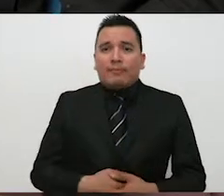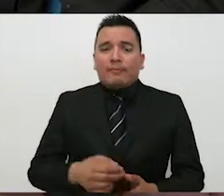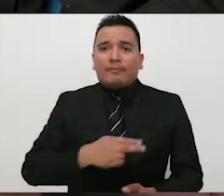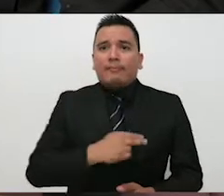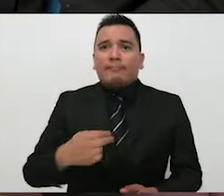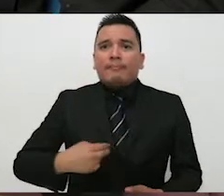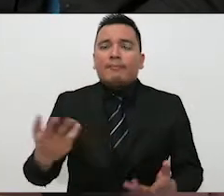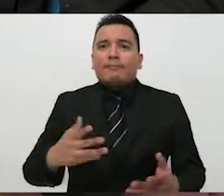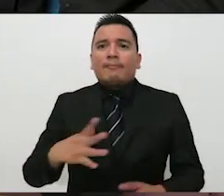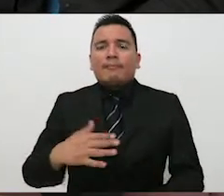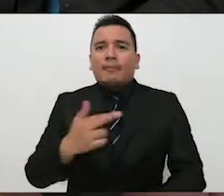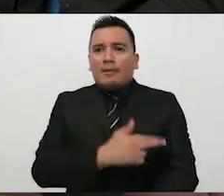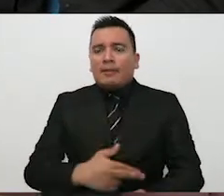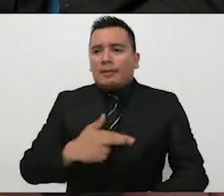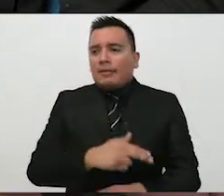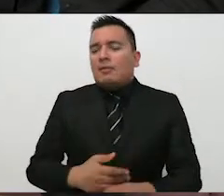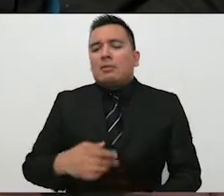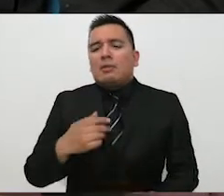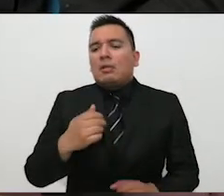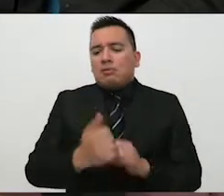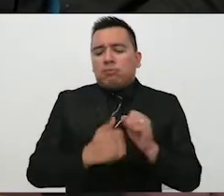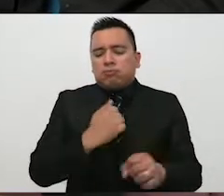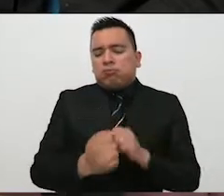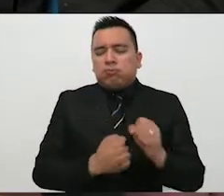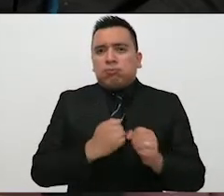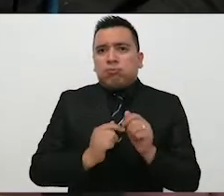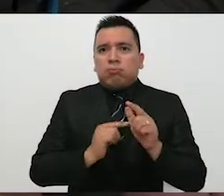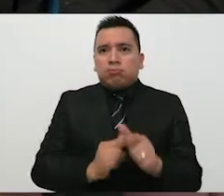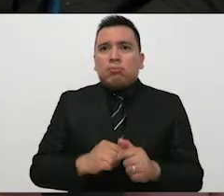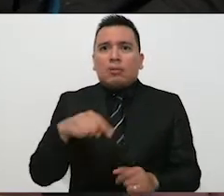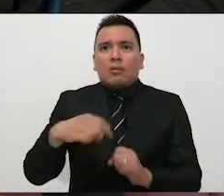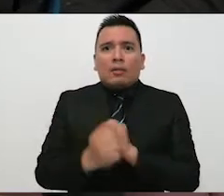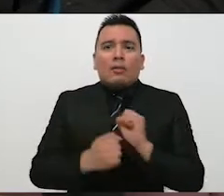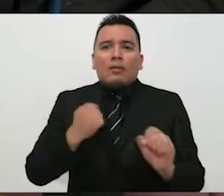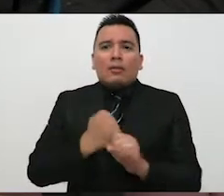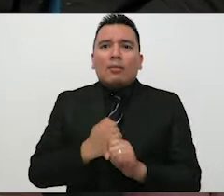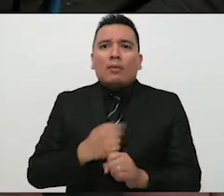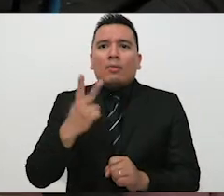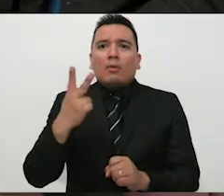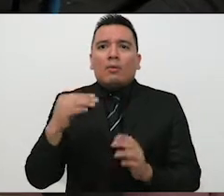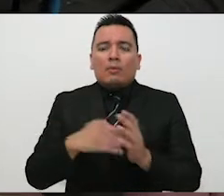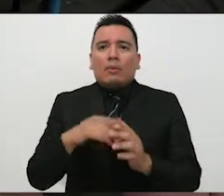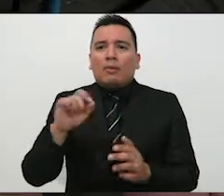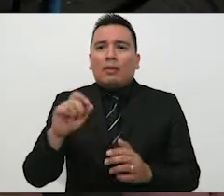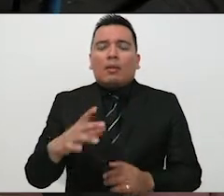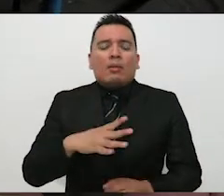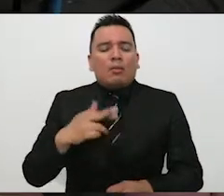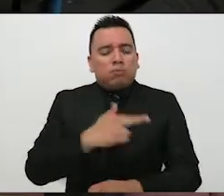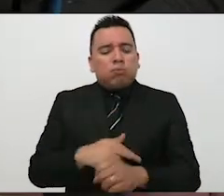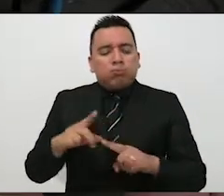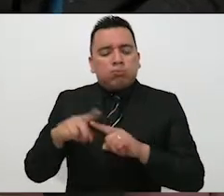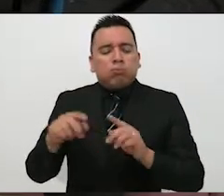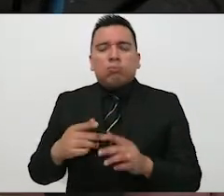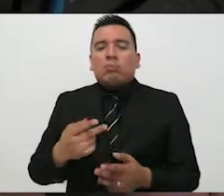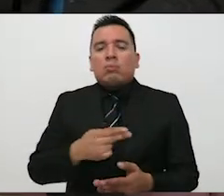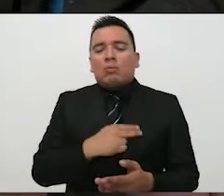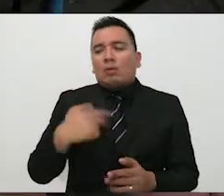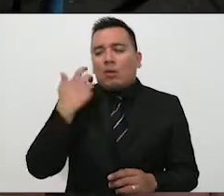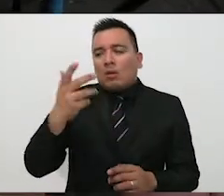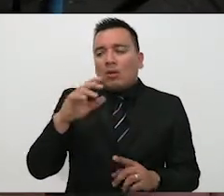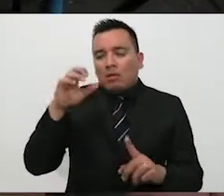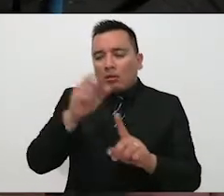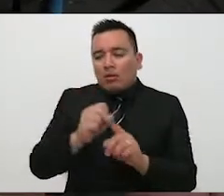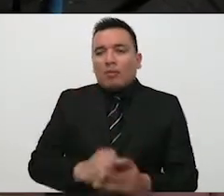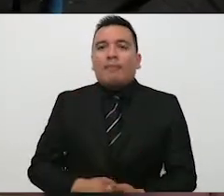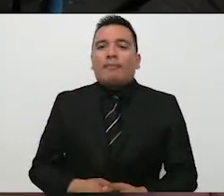permanentes que llevamos para este año de proceso electoral, en el 2020, tenemos varios programas proyectados. Uno se llama